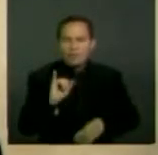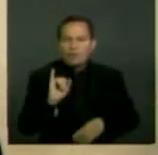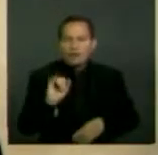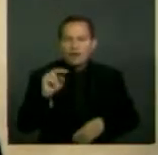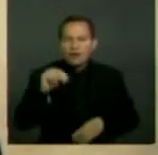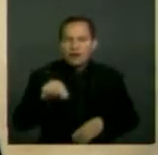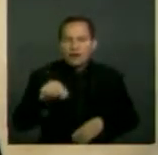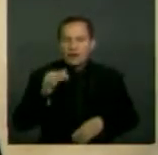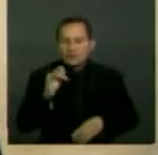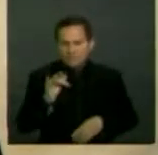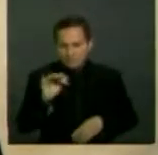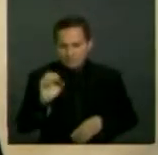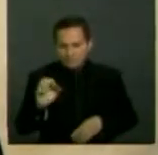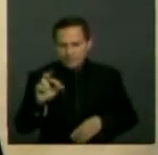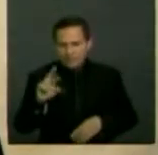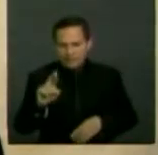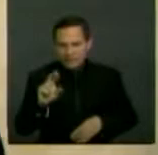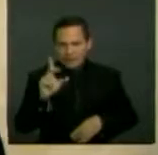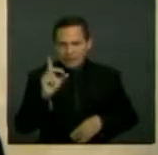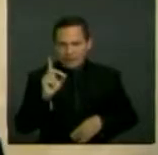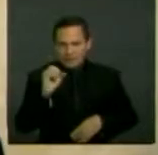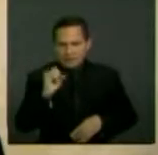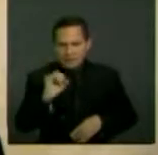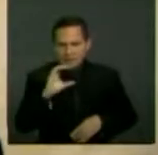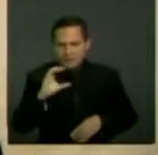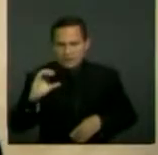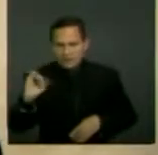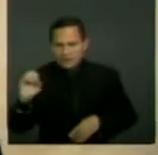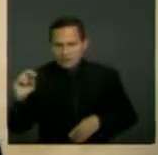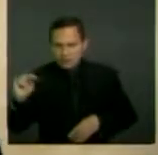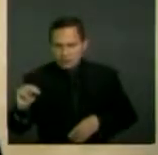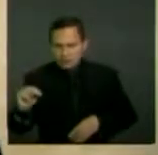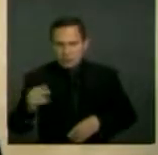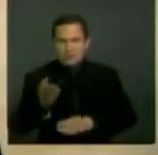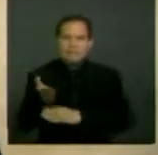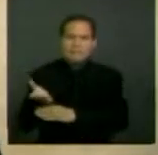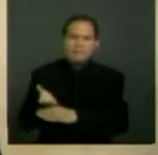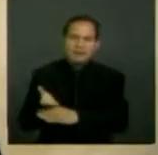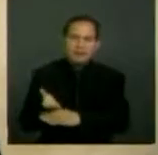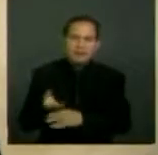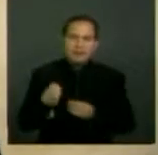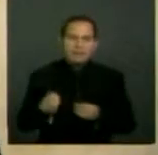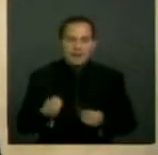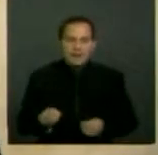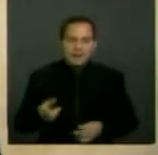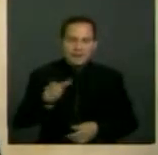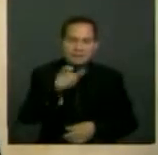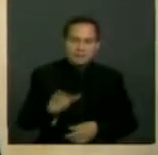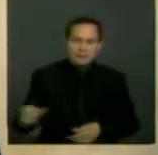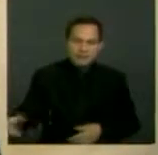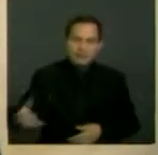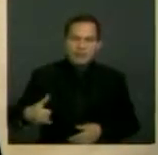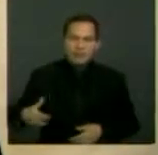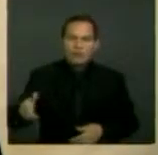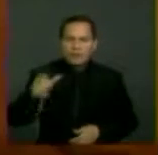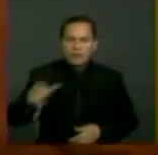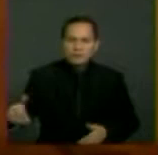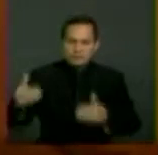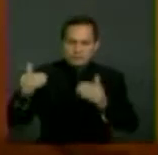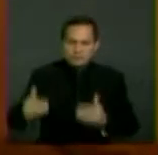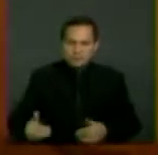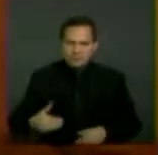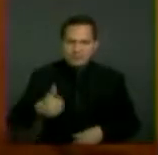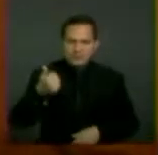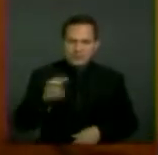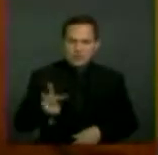la interdicción para la pensión de supervivencia, el ICBF para mantener los beneficios de menores, de personas con discapacidad que alcanzan la